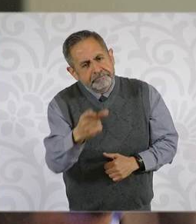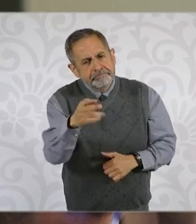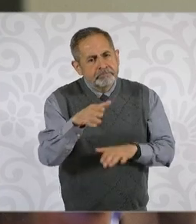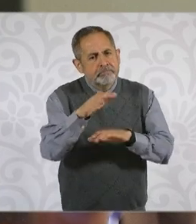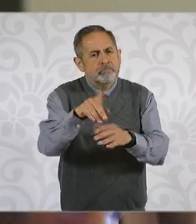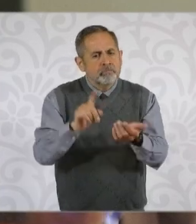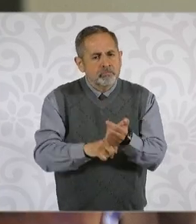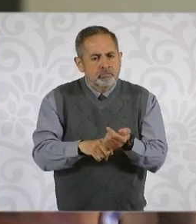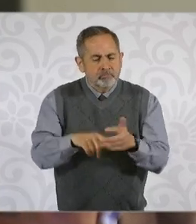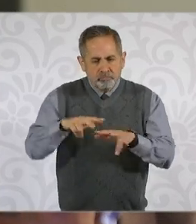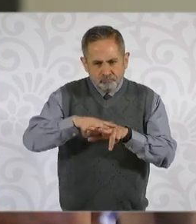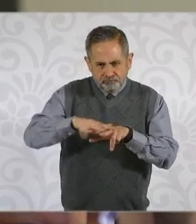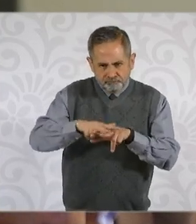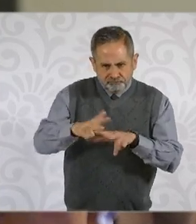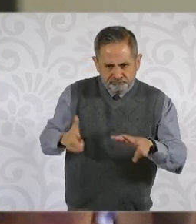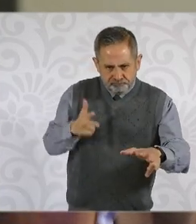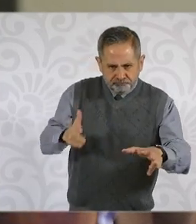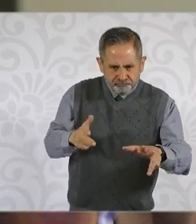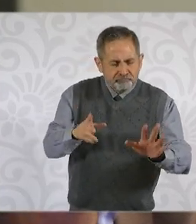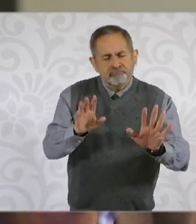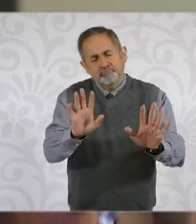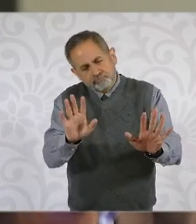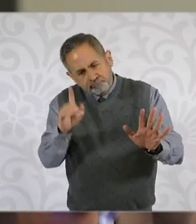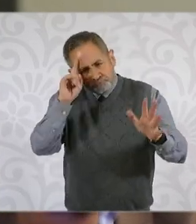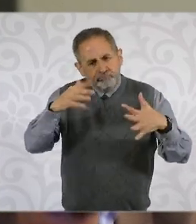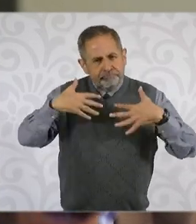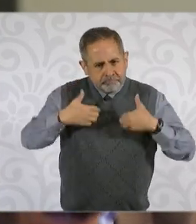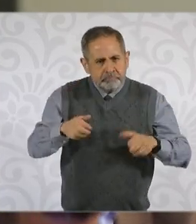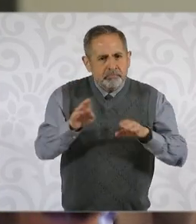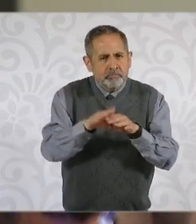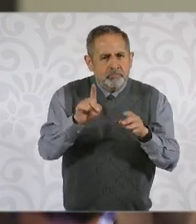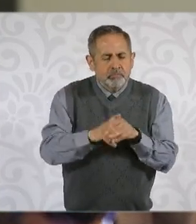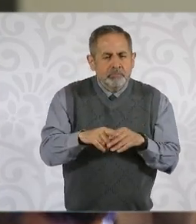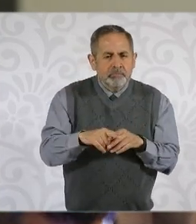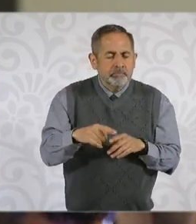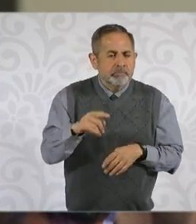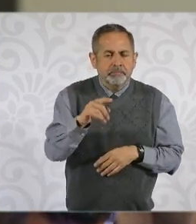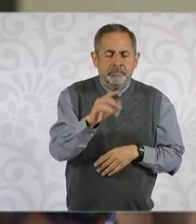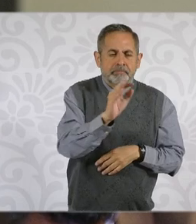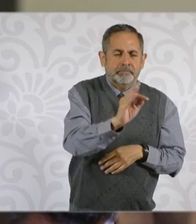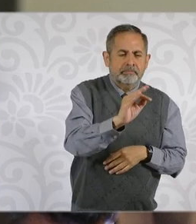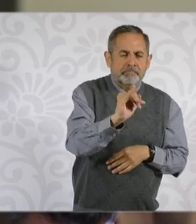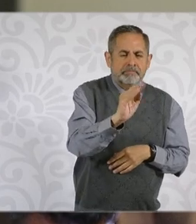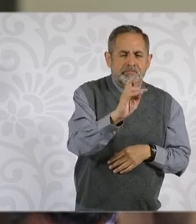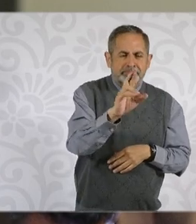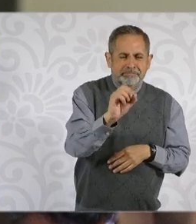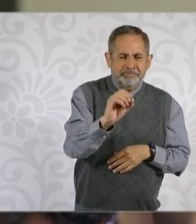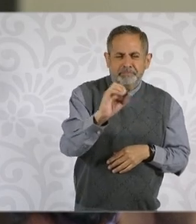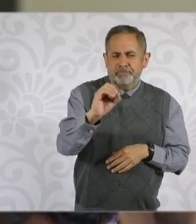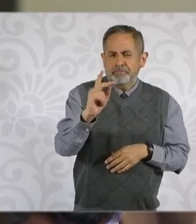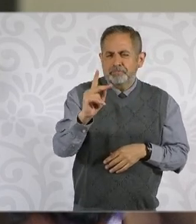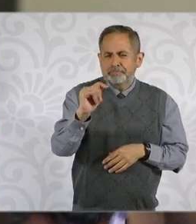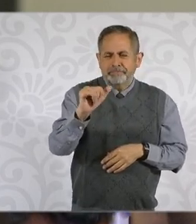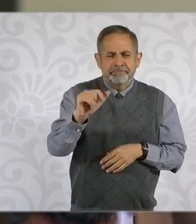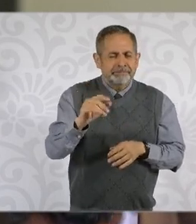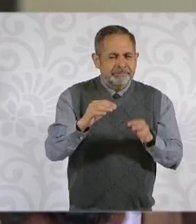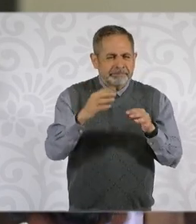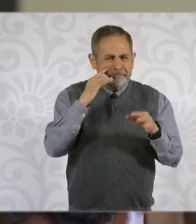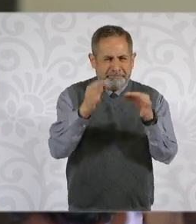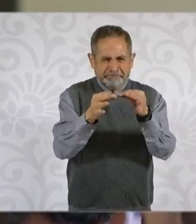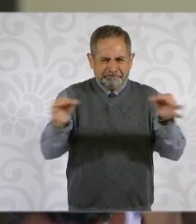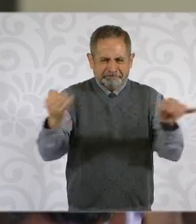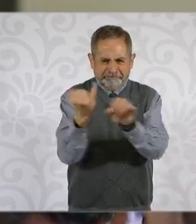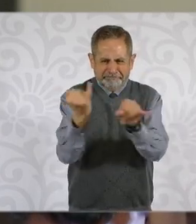las vías del tren. Entiendo que hay una forma a través de la fibra óptica de poder llegar, hacer llegar el internet a